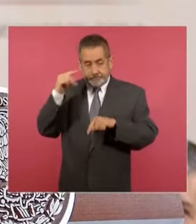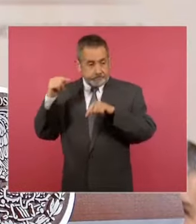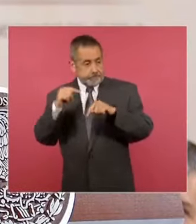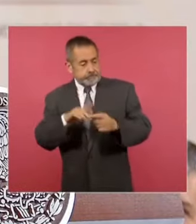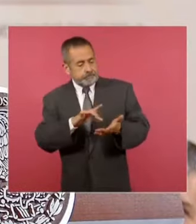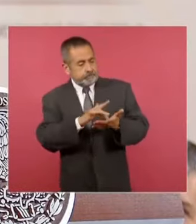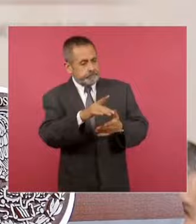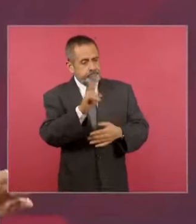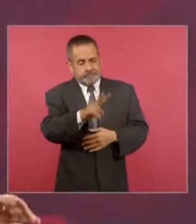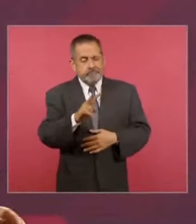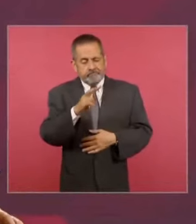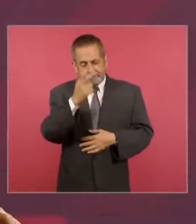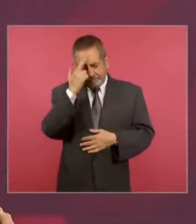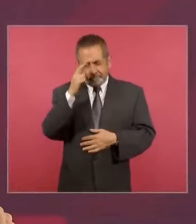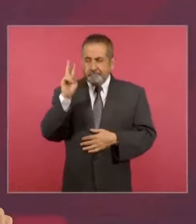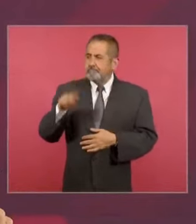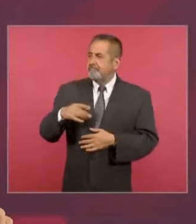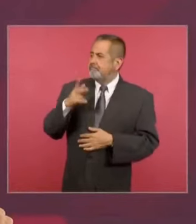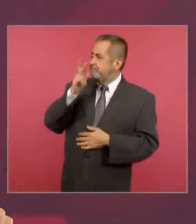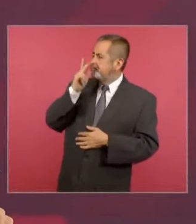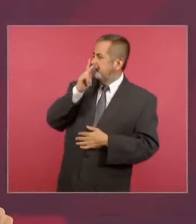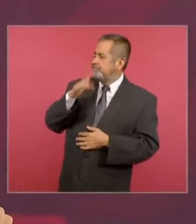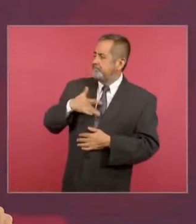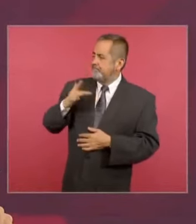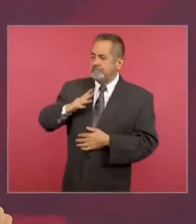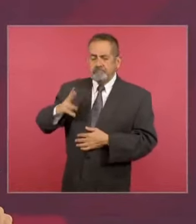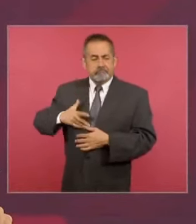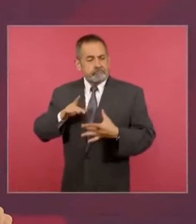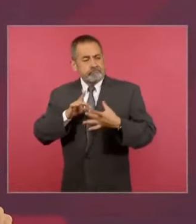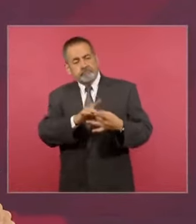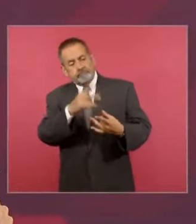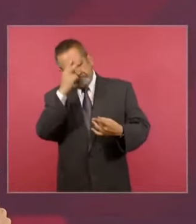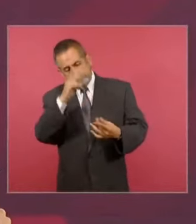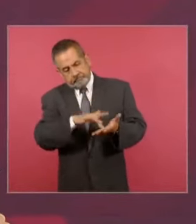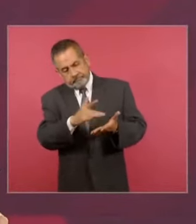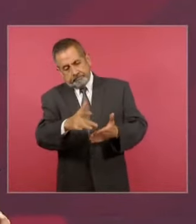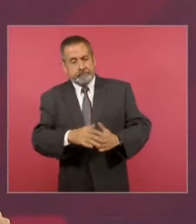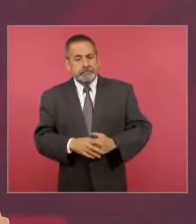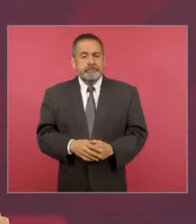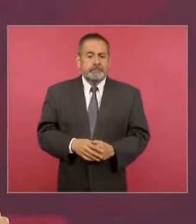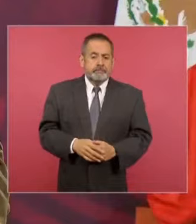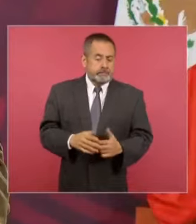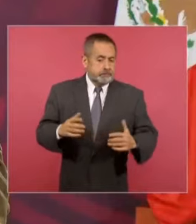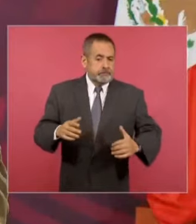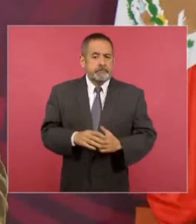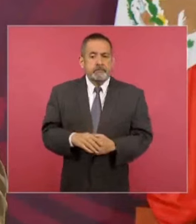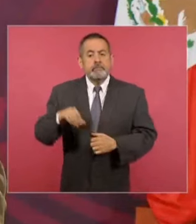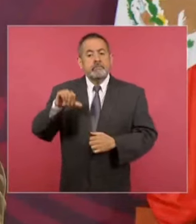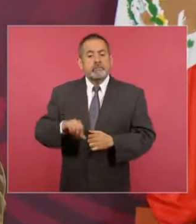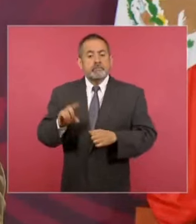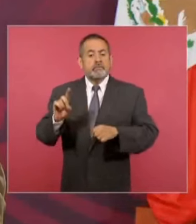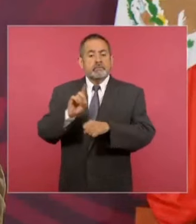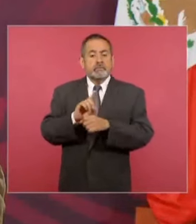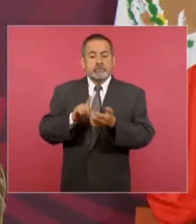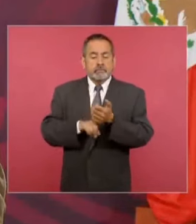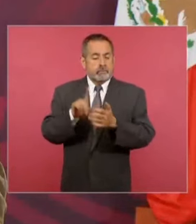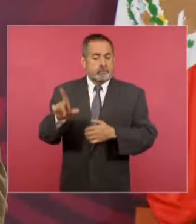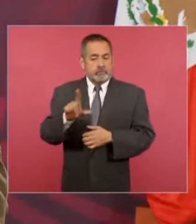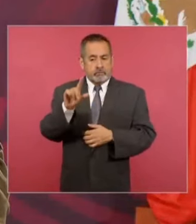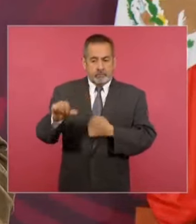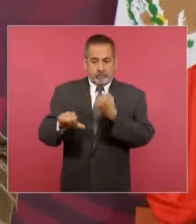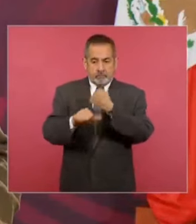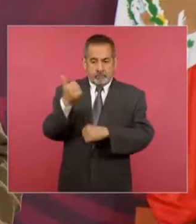padre estaría profundamente orgulloso. Finalmente, se tiene la agenda del día de hoy, lunes 11 de